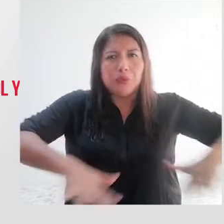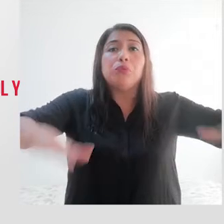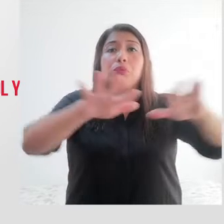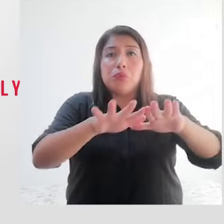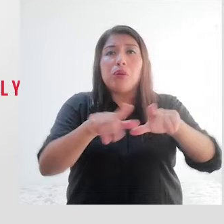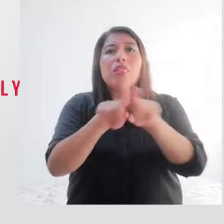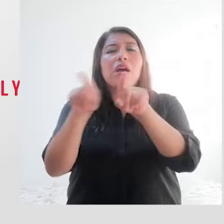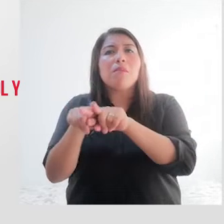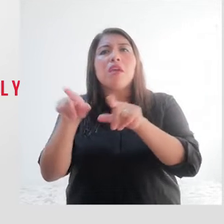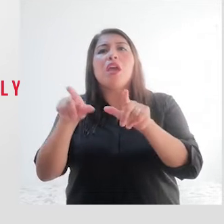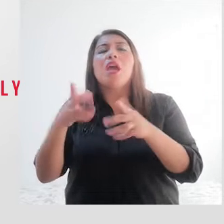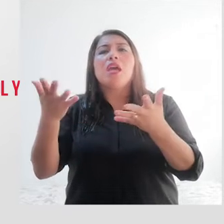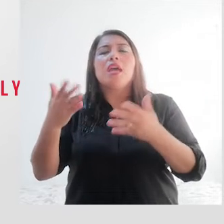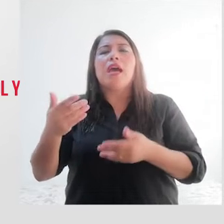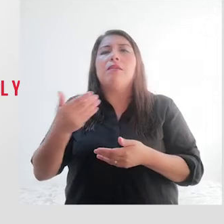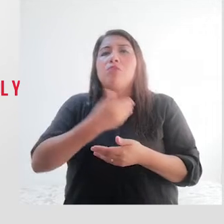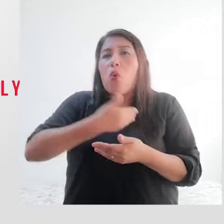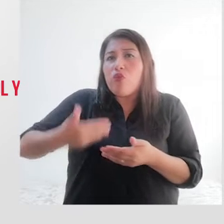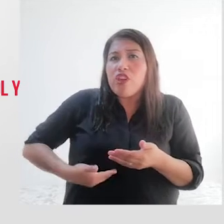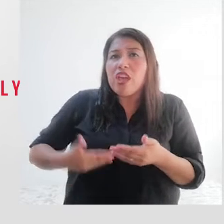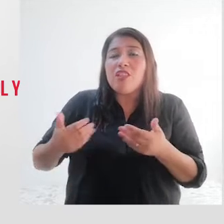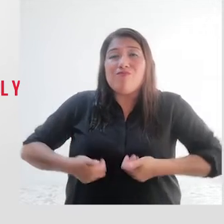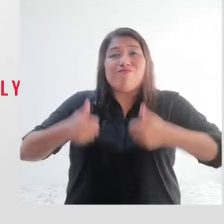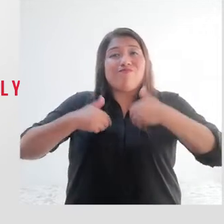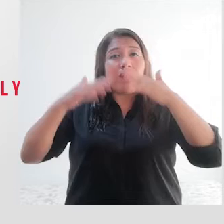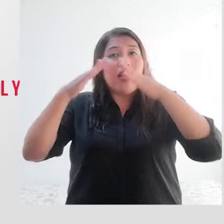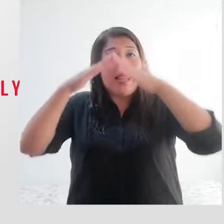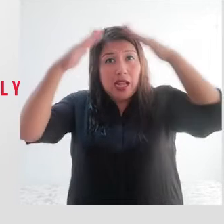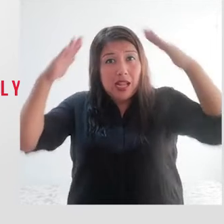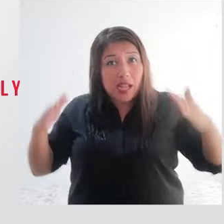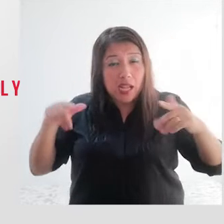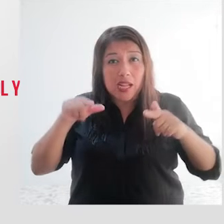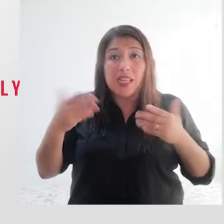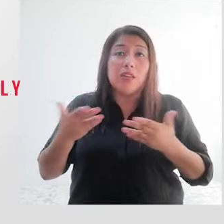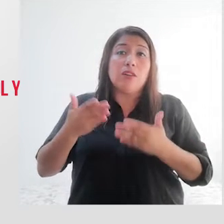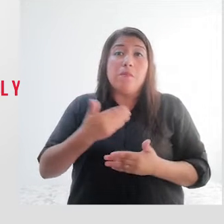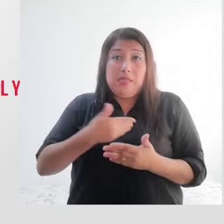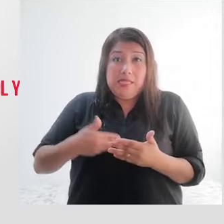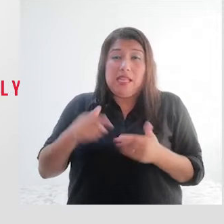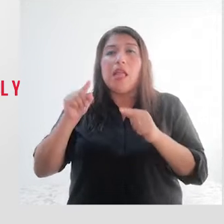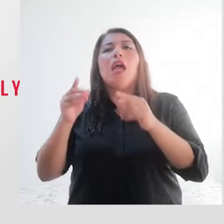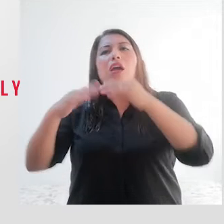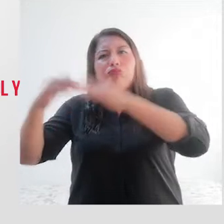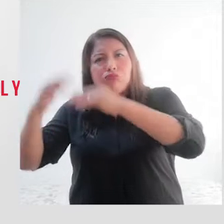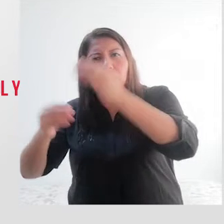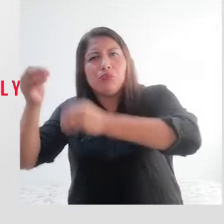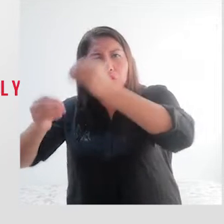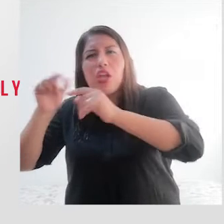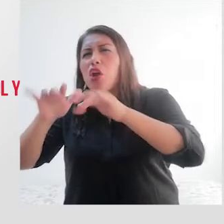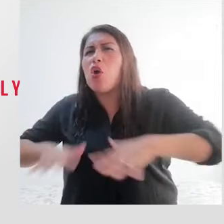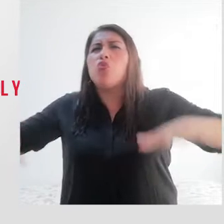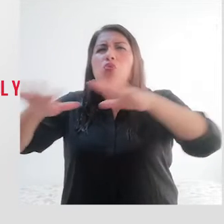incluyendo el acceso a los palacios y demás sedes regionales y municipales que están al servicio de todos los ciudadanos y